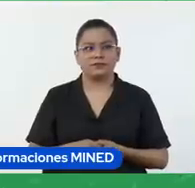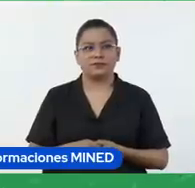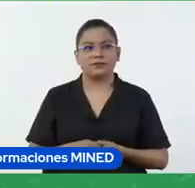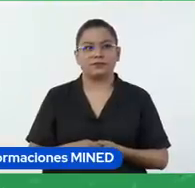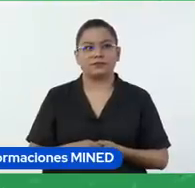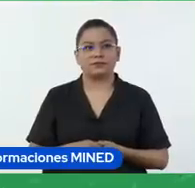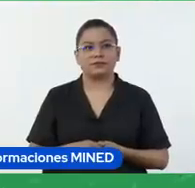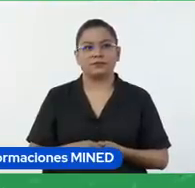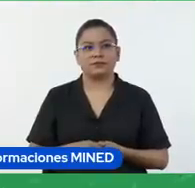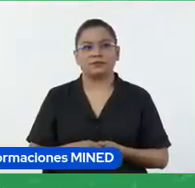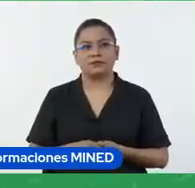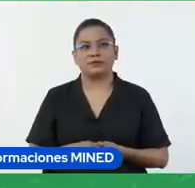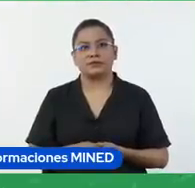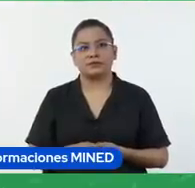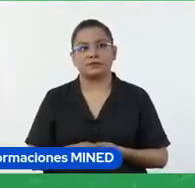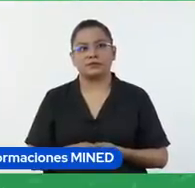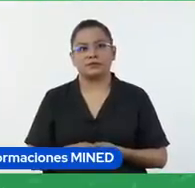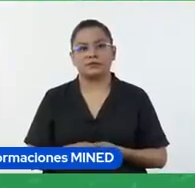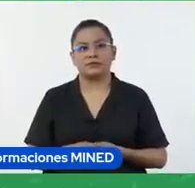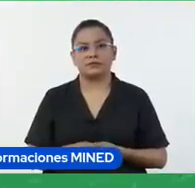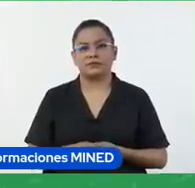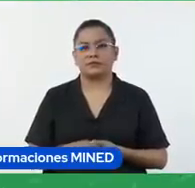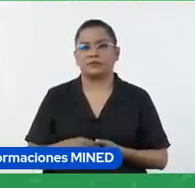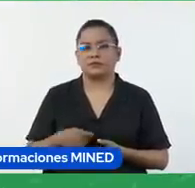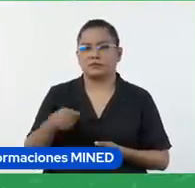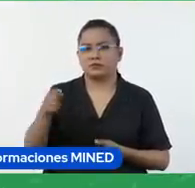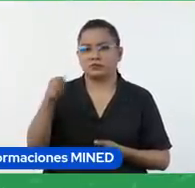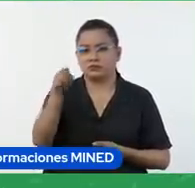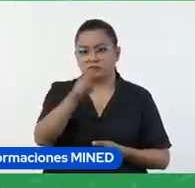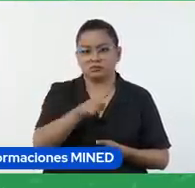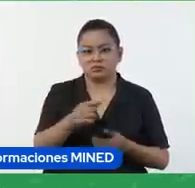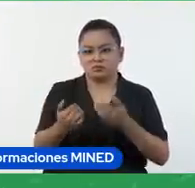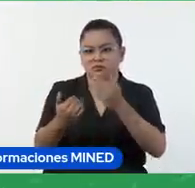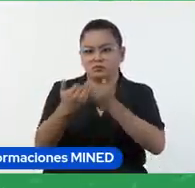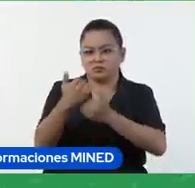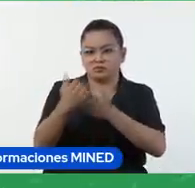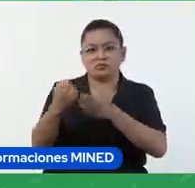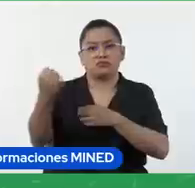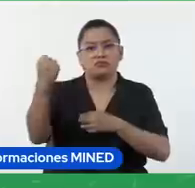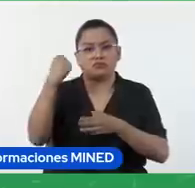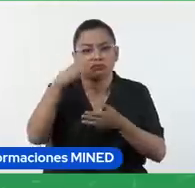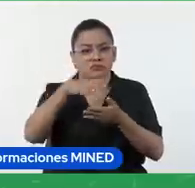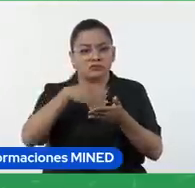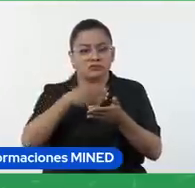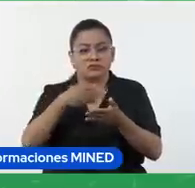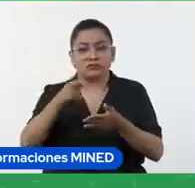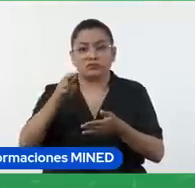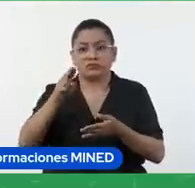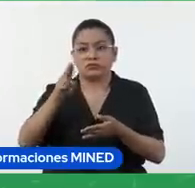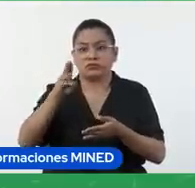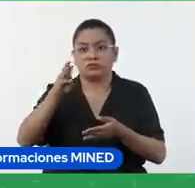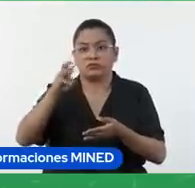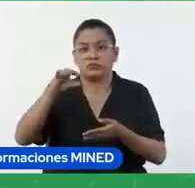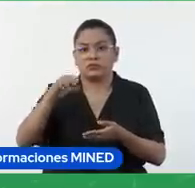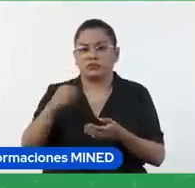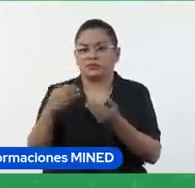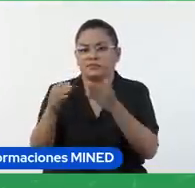Veo también en el chat comentarios de lo importante que es la rúbrica para identificar los diferentes criterios.